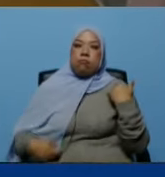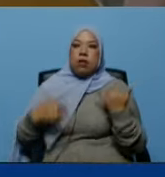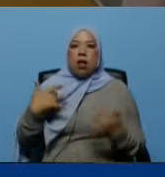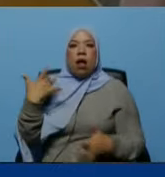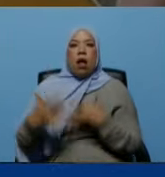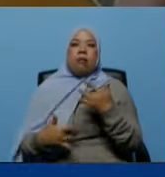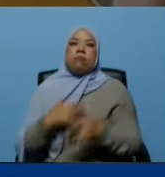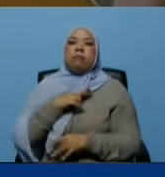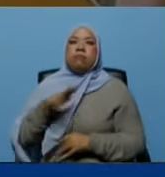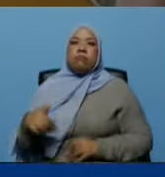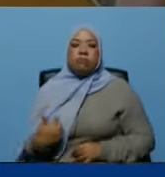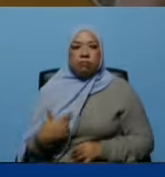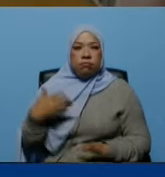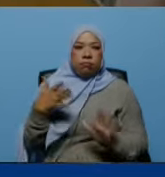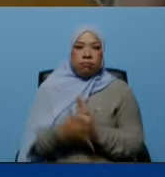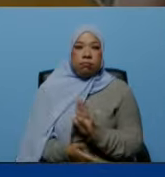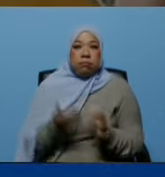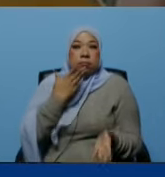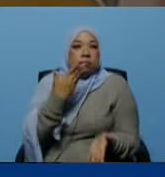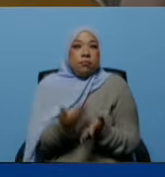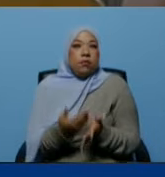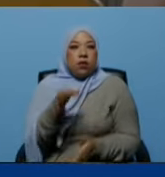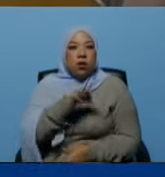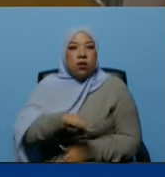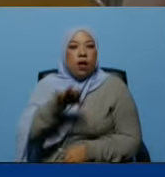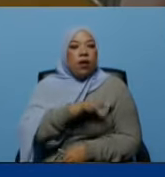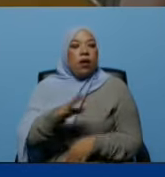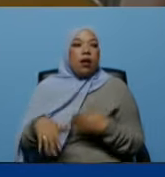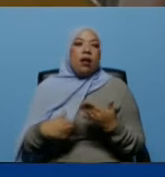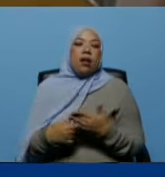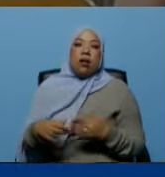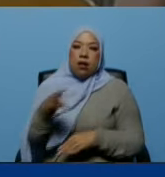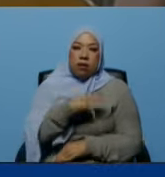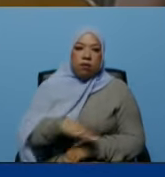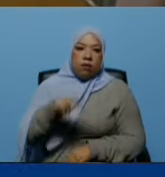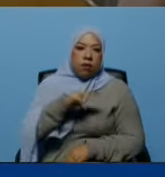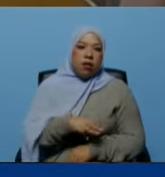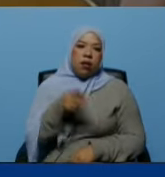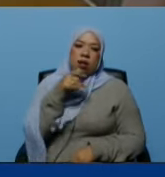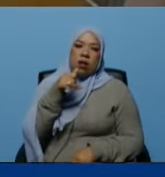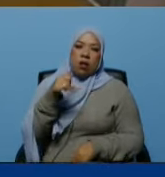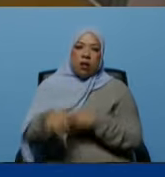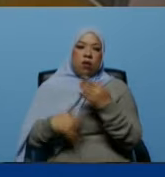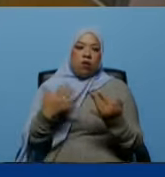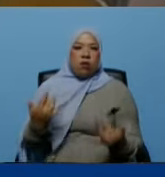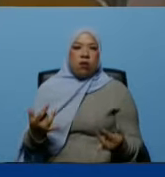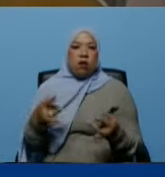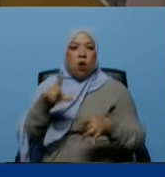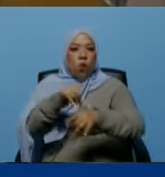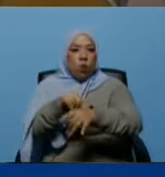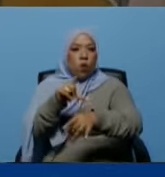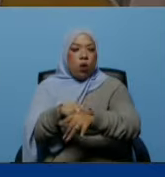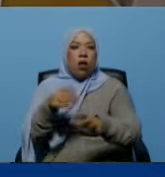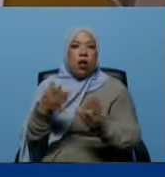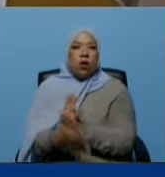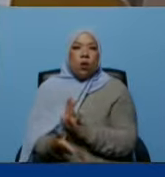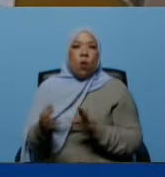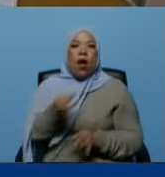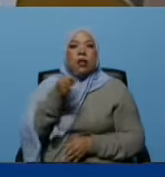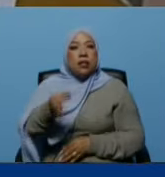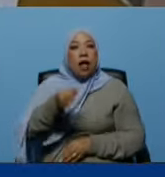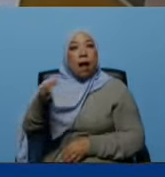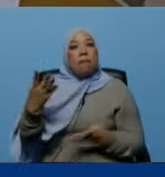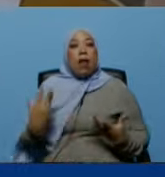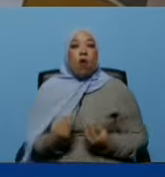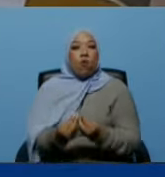espacios agradecidos con el gobernador Víctor Clark con la ministra Magali con el doctor Giancarlo que siempre ha trabajado de